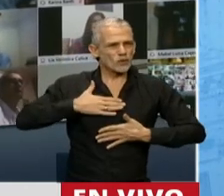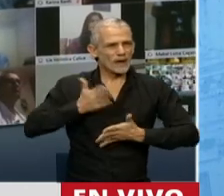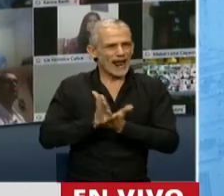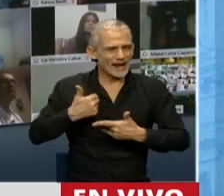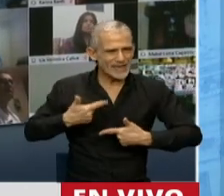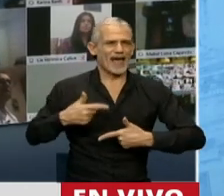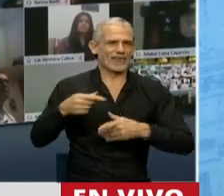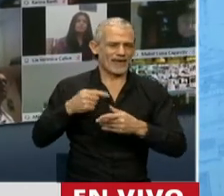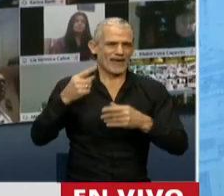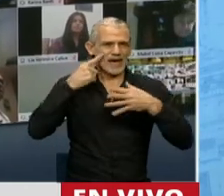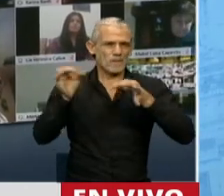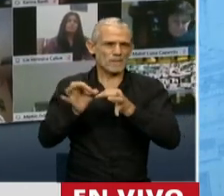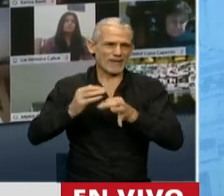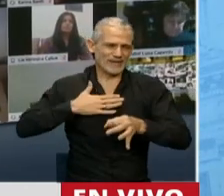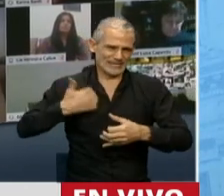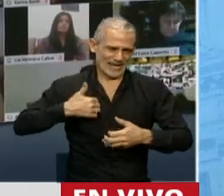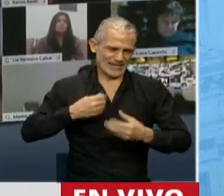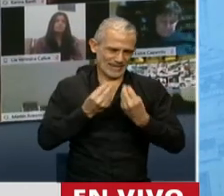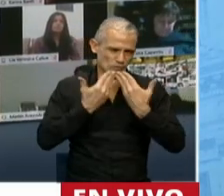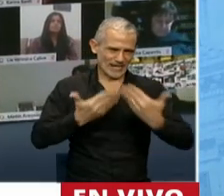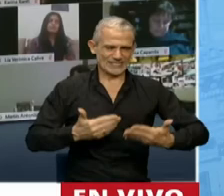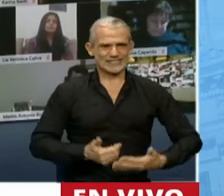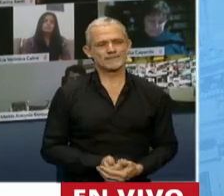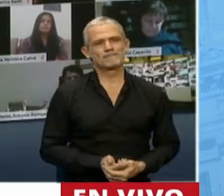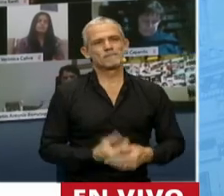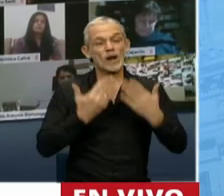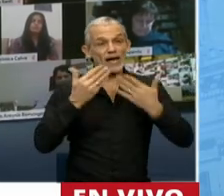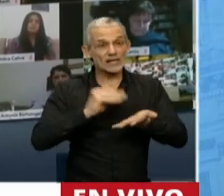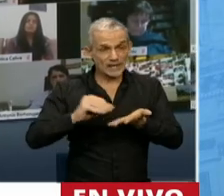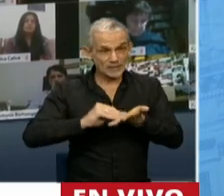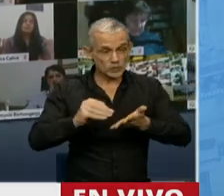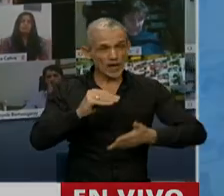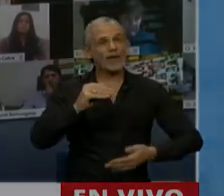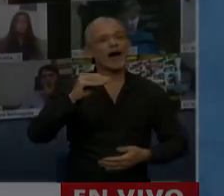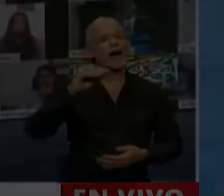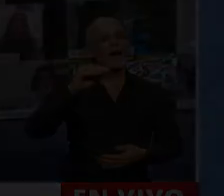y el ejercicio en nuestras Islas Malvinas. Muchas gracias. Gracias, diputada Roxana Bertone.